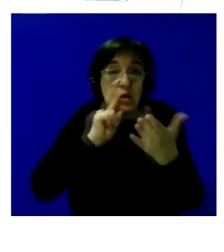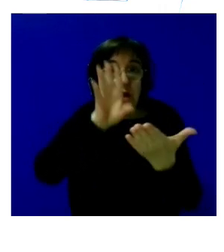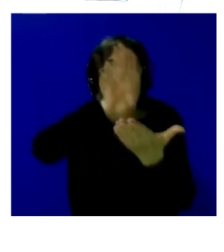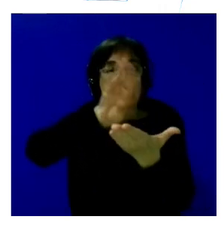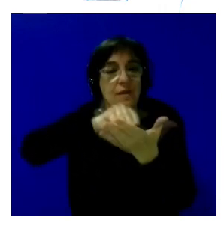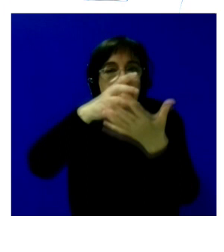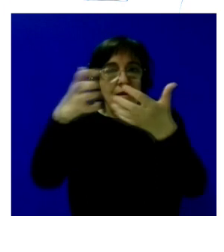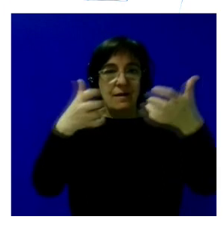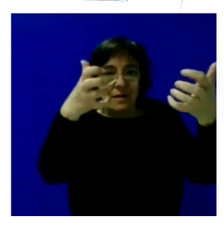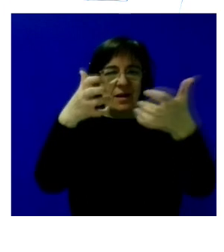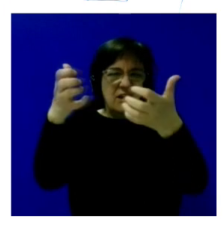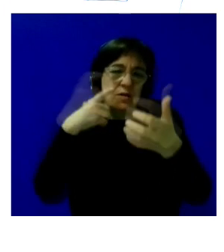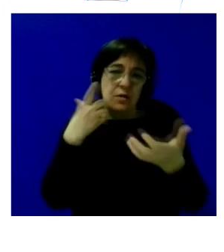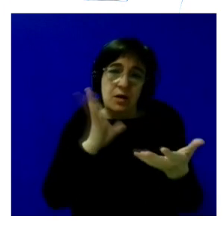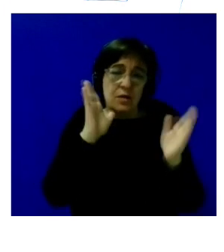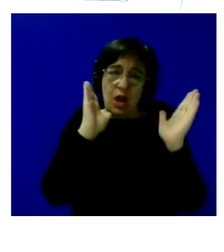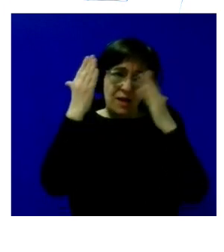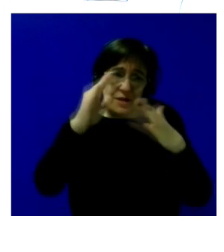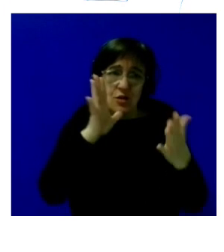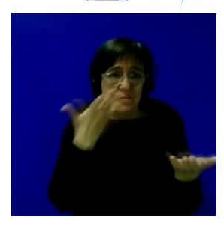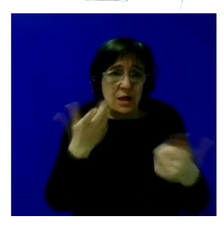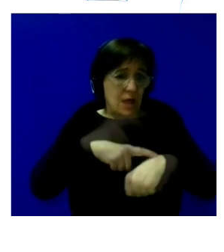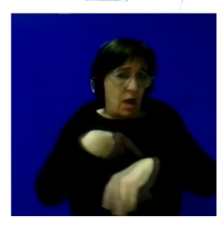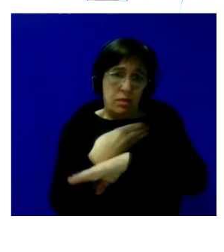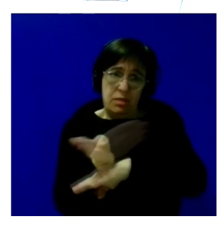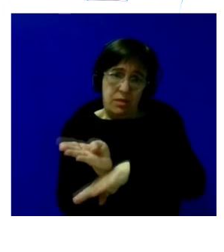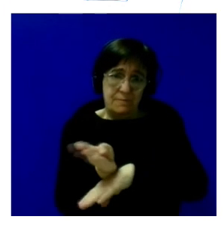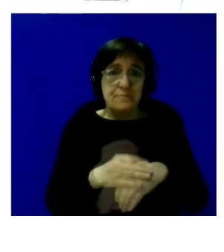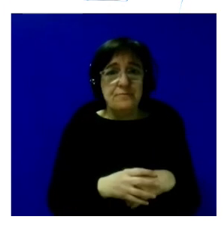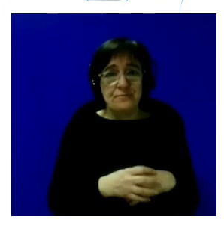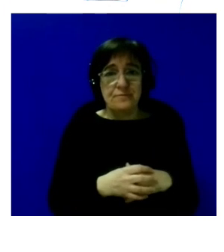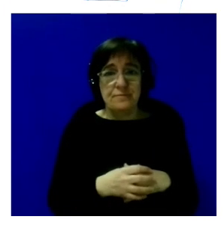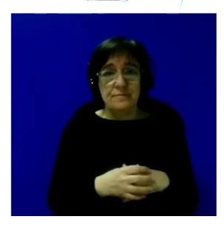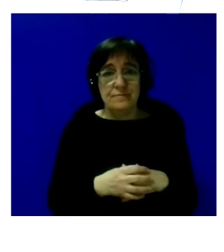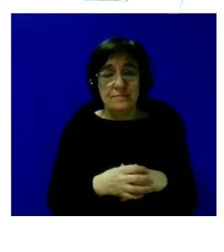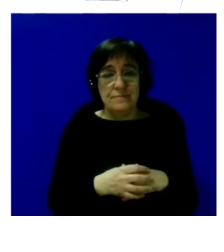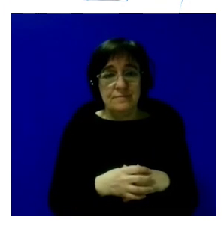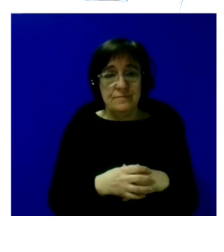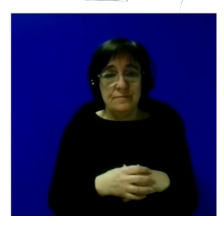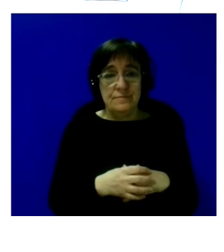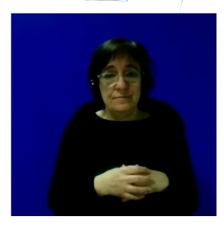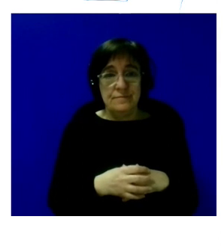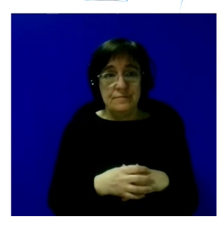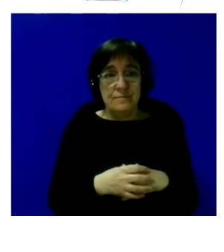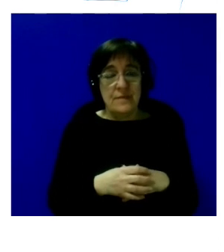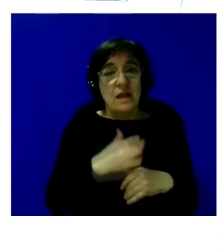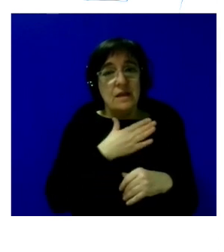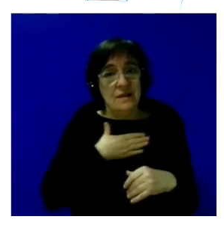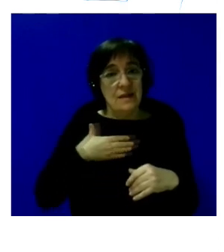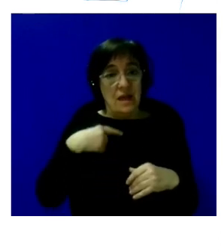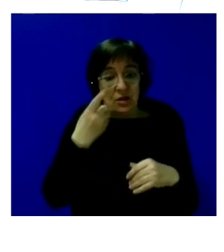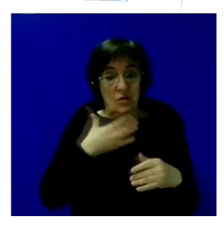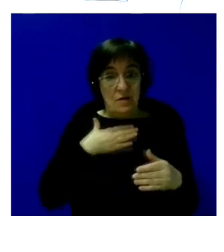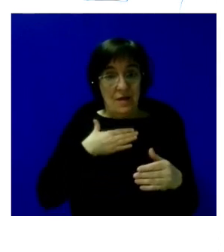algunas que no vamos a atender en este momento porque ya me he pasado de tiempo pero sí que queremos decir desde el equipo